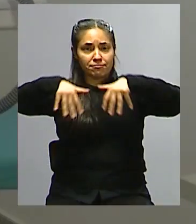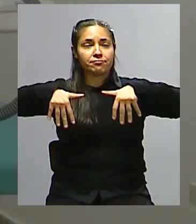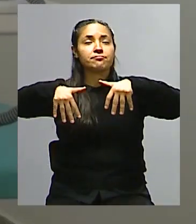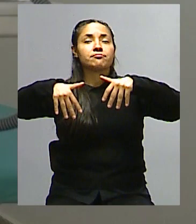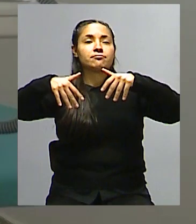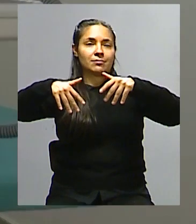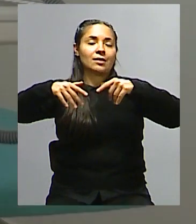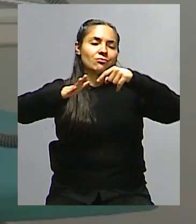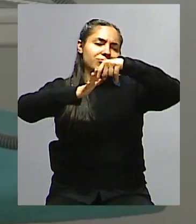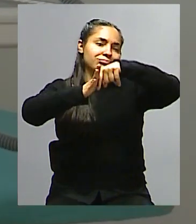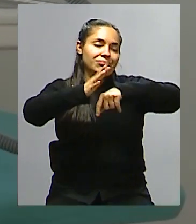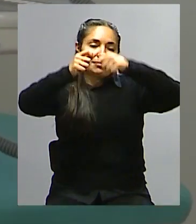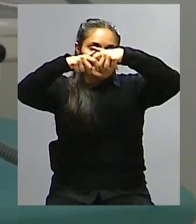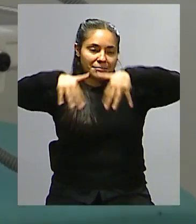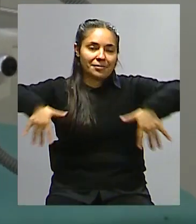bastante complejo,